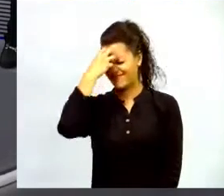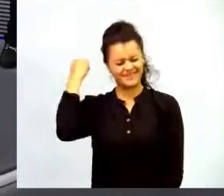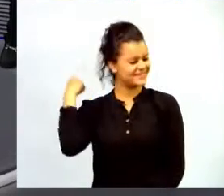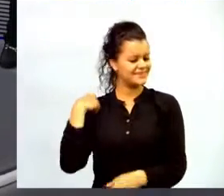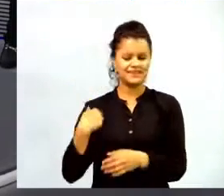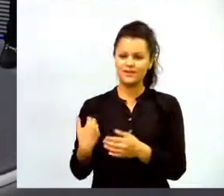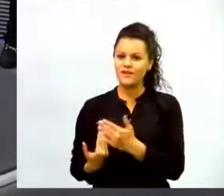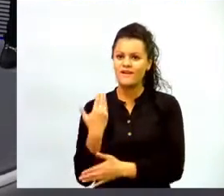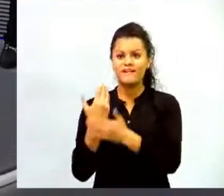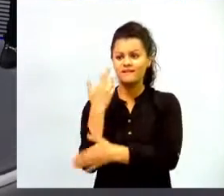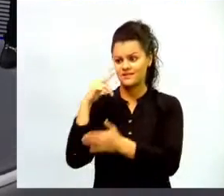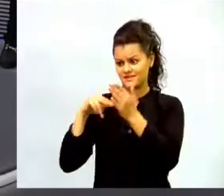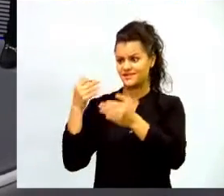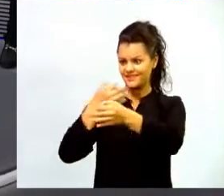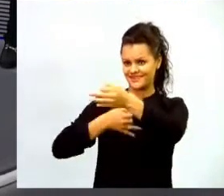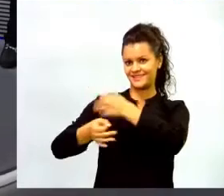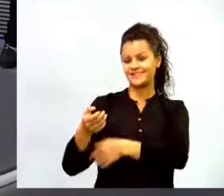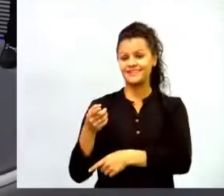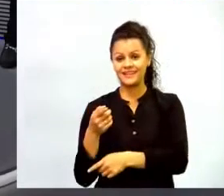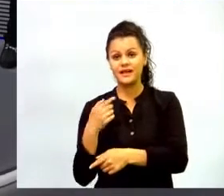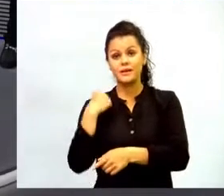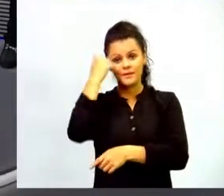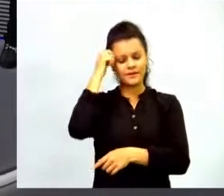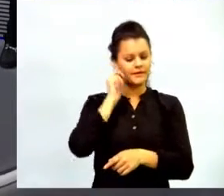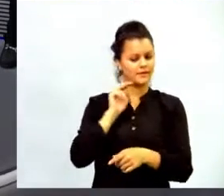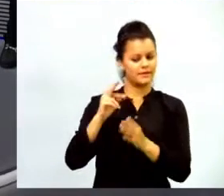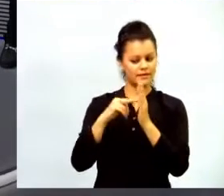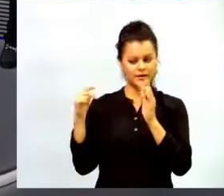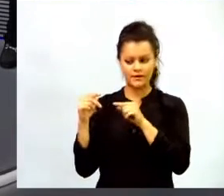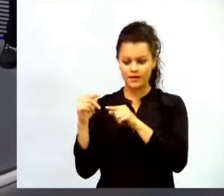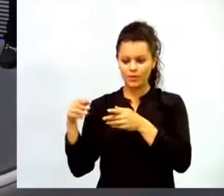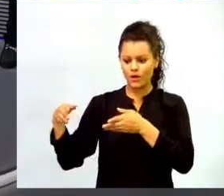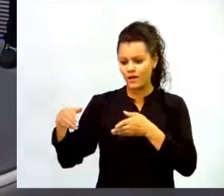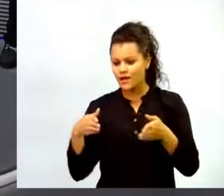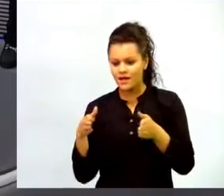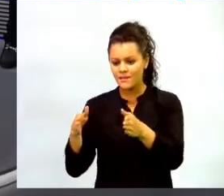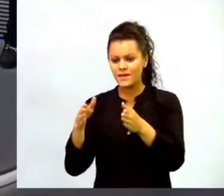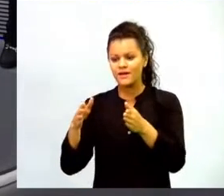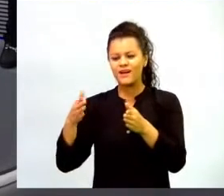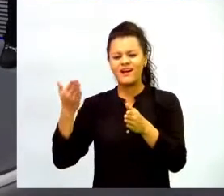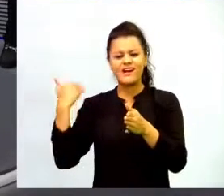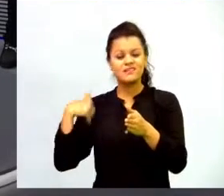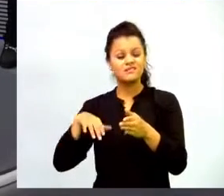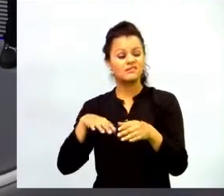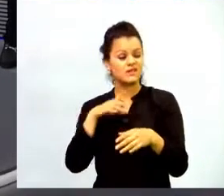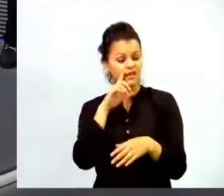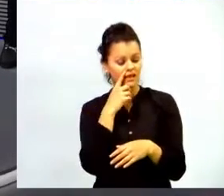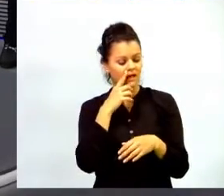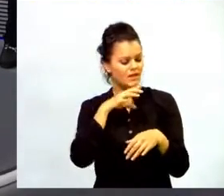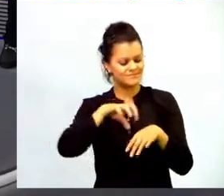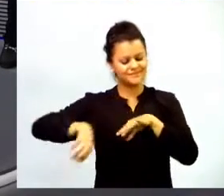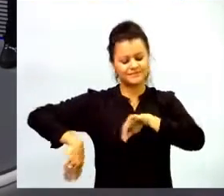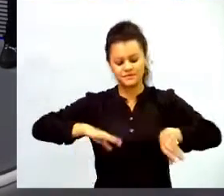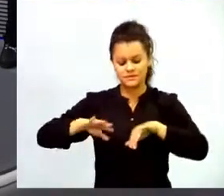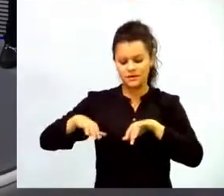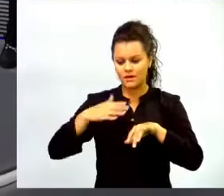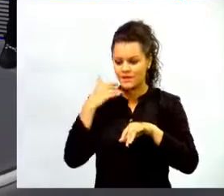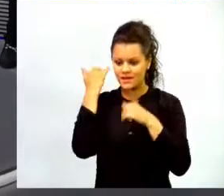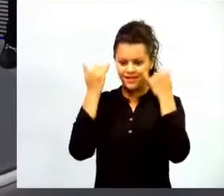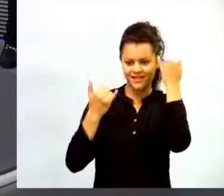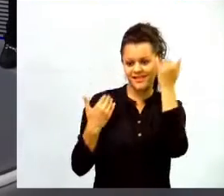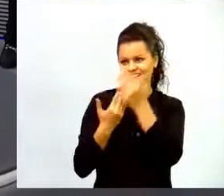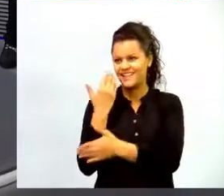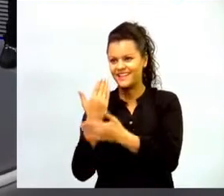el maestro tiene que ver en la tecnología ese camino para eliminar todo lo que antes no era dinámico y empezar a hacerlo divertido hacerlo lúdico